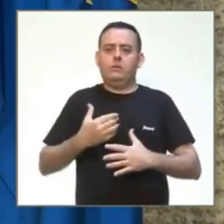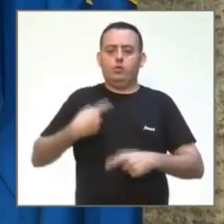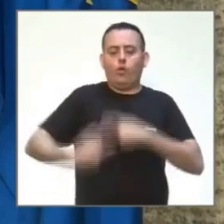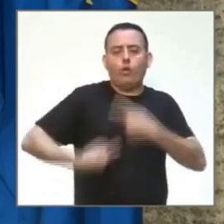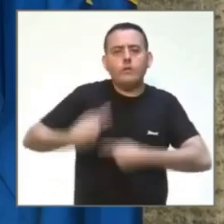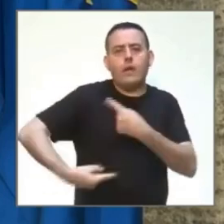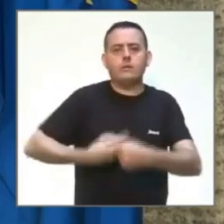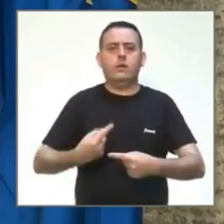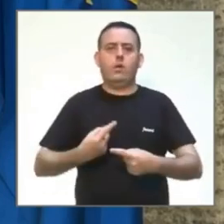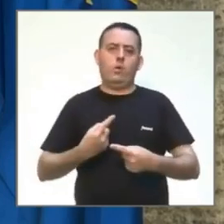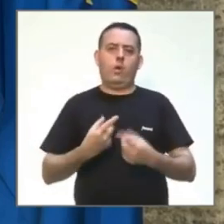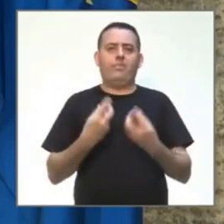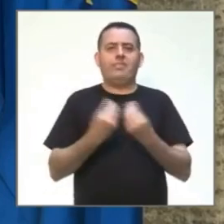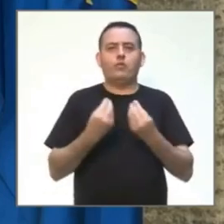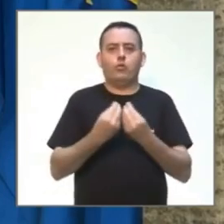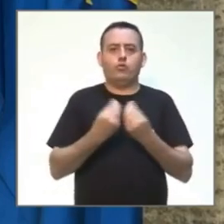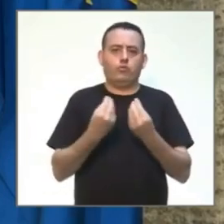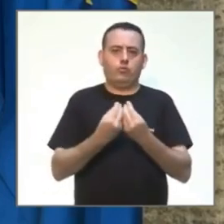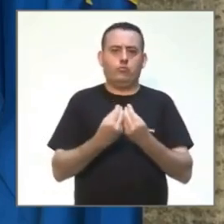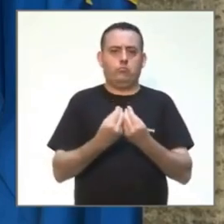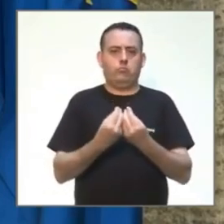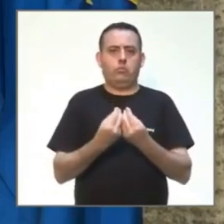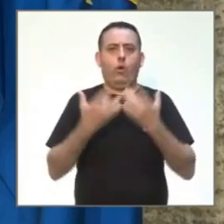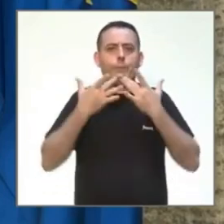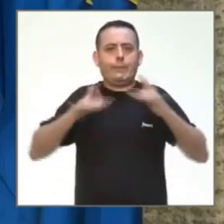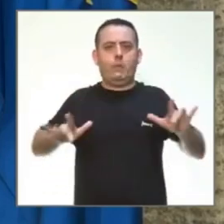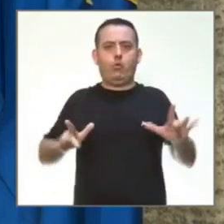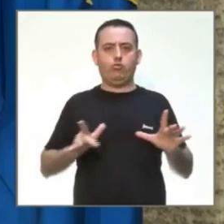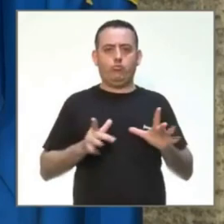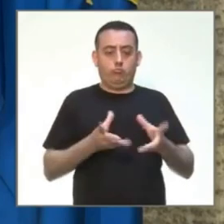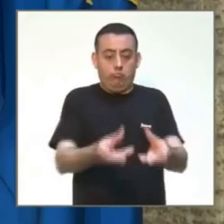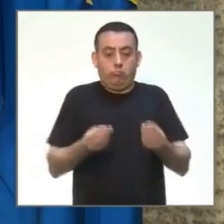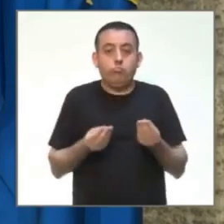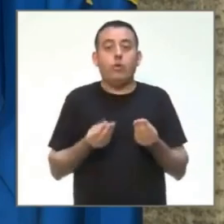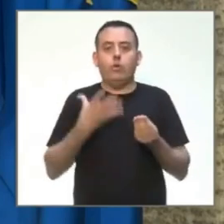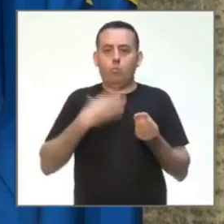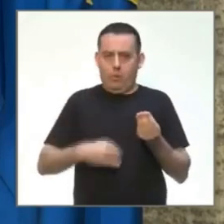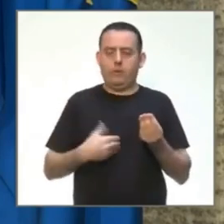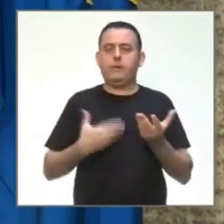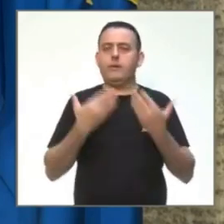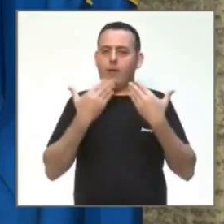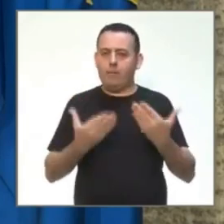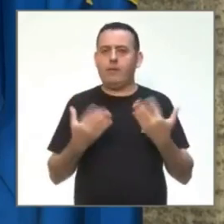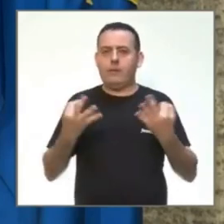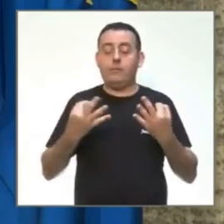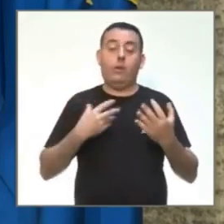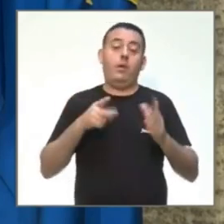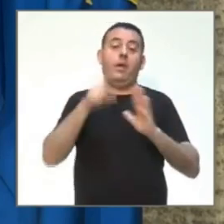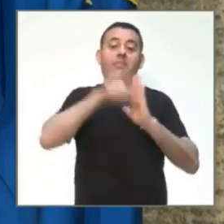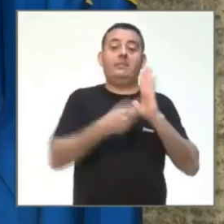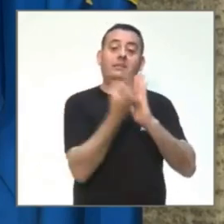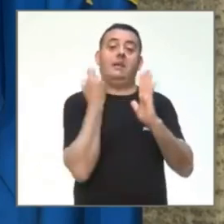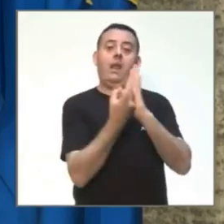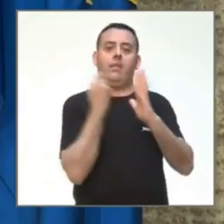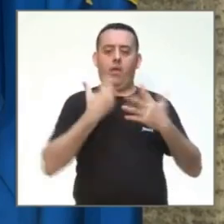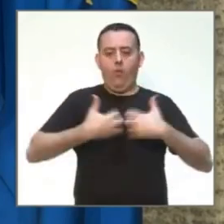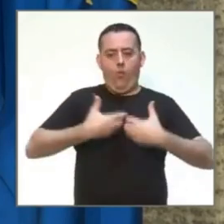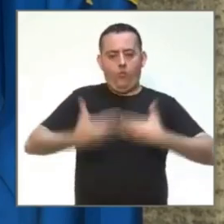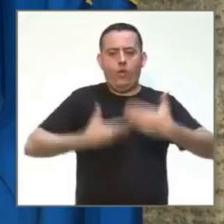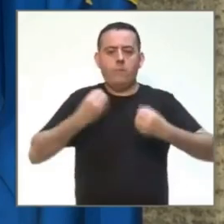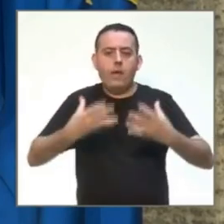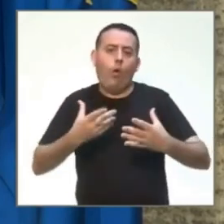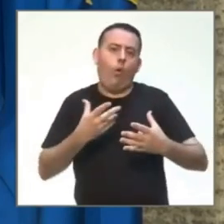avance sustancial para ver exactamente si la desescalada está funcionando adecuadamente o hay algún riesgo